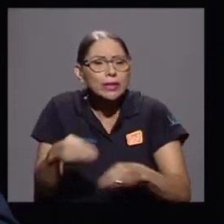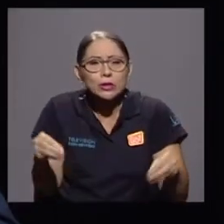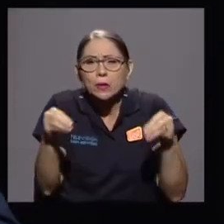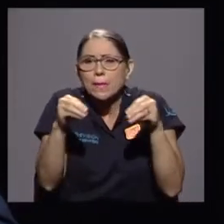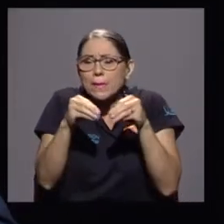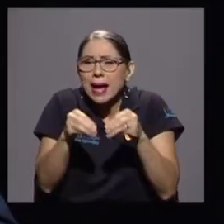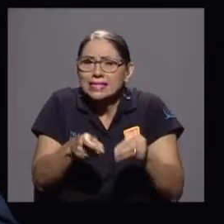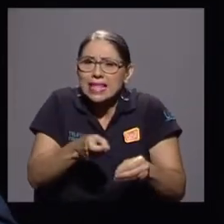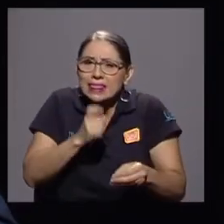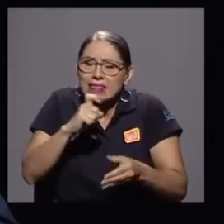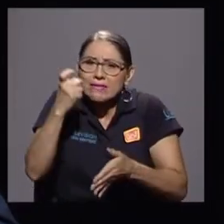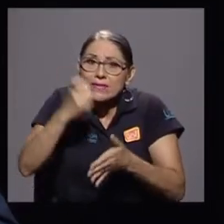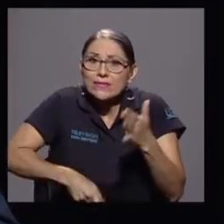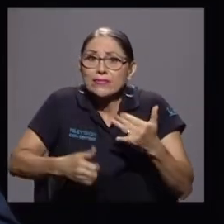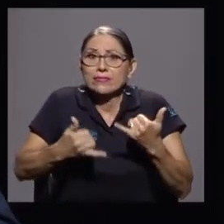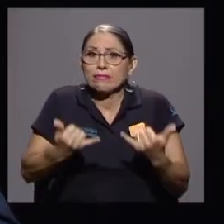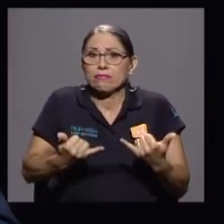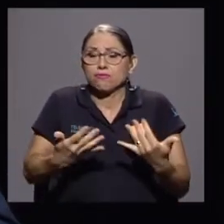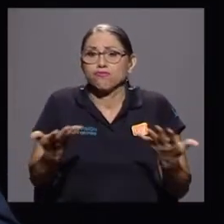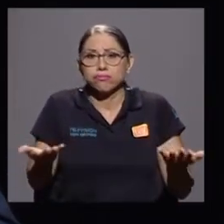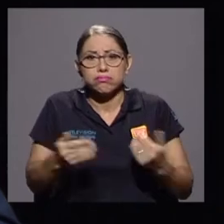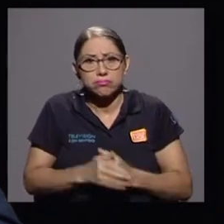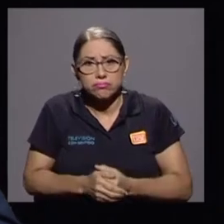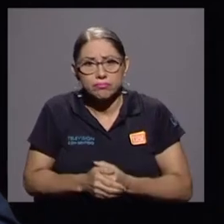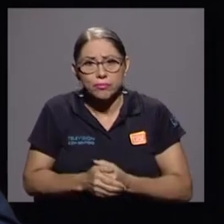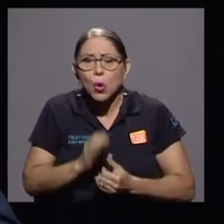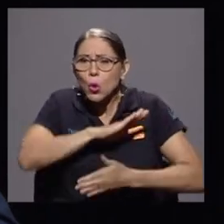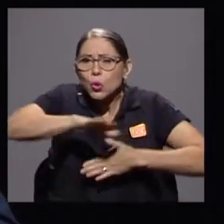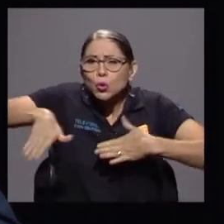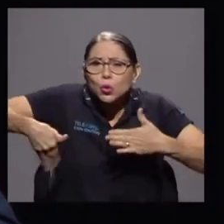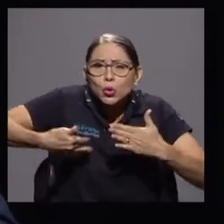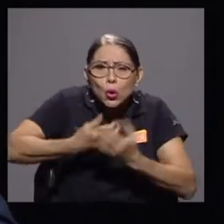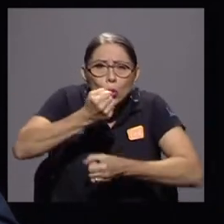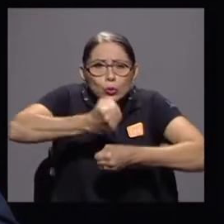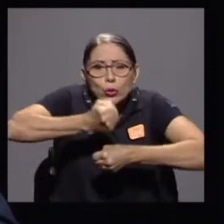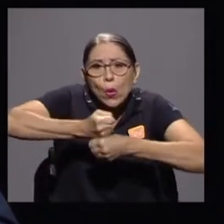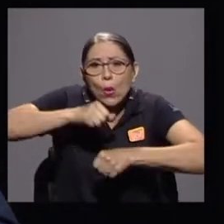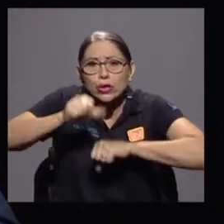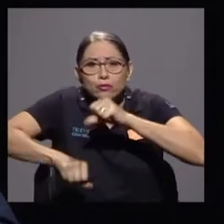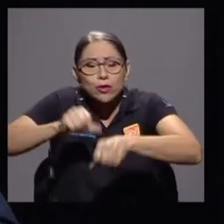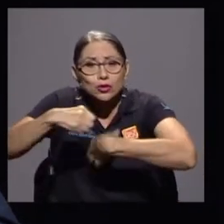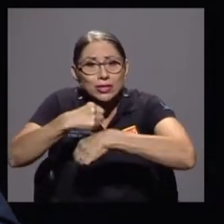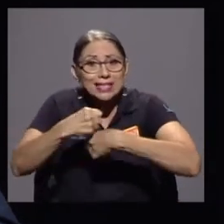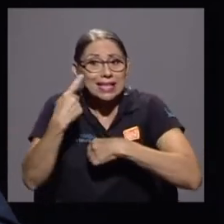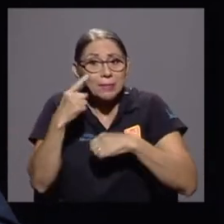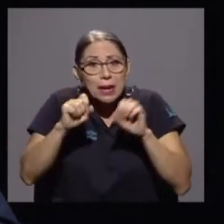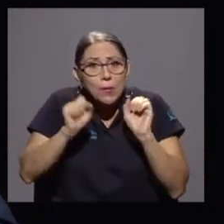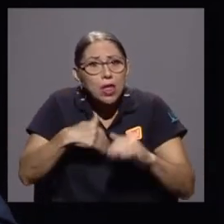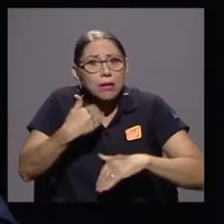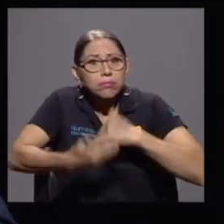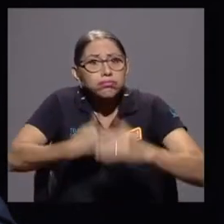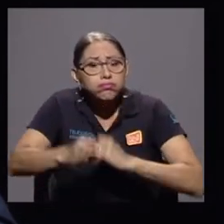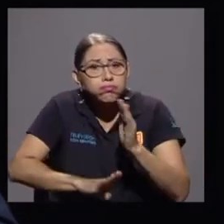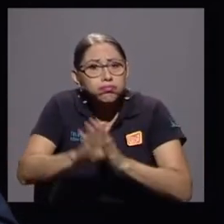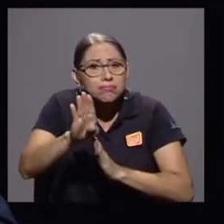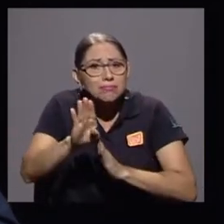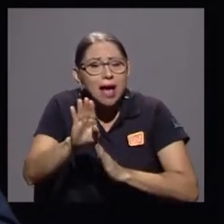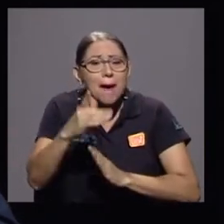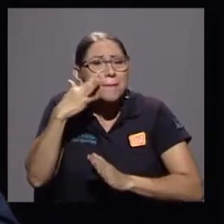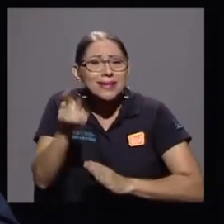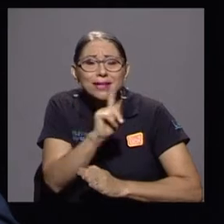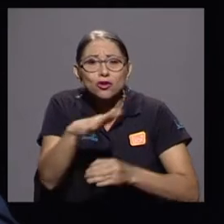deficitarios de nuestros tiempos. Y todos los esfuerzos que se hacen para poder sacarla adelante parece que no son suficientes.